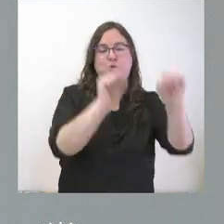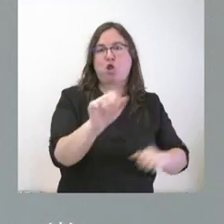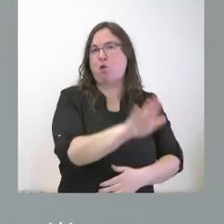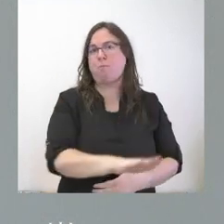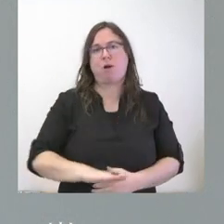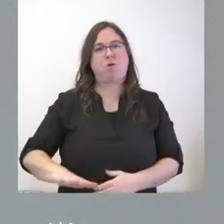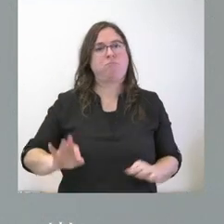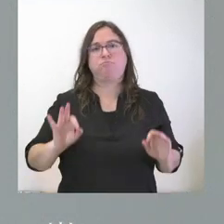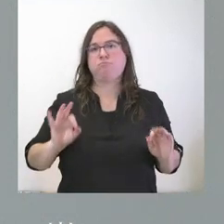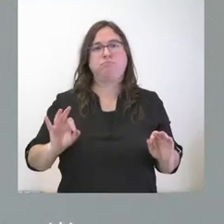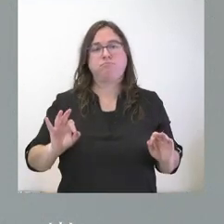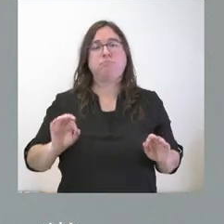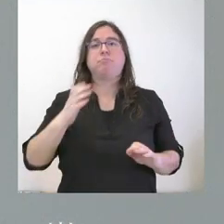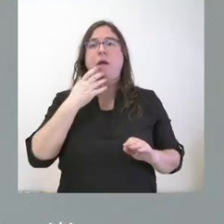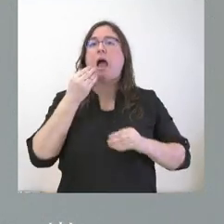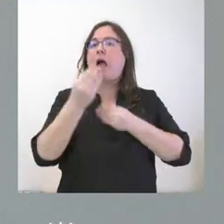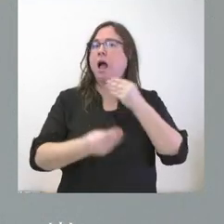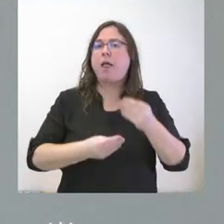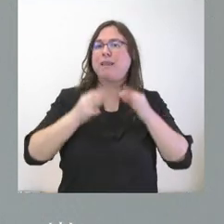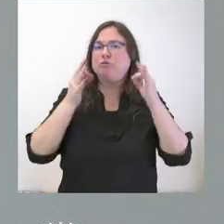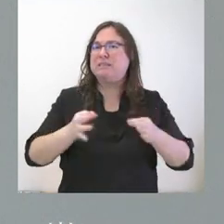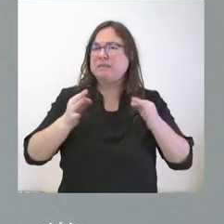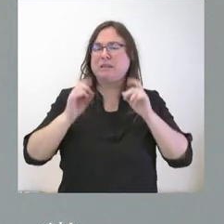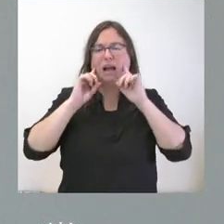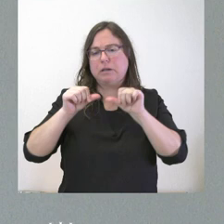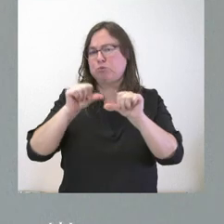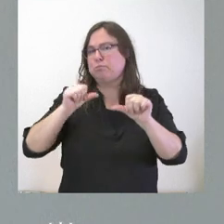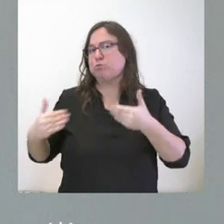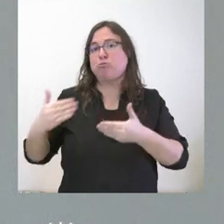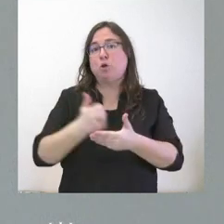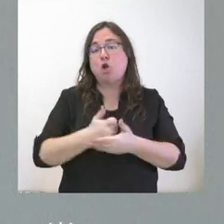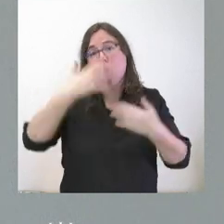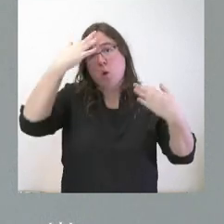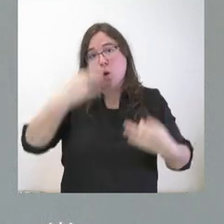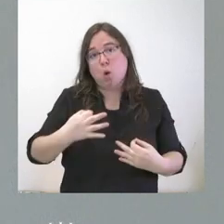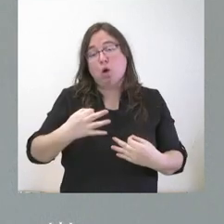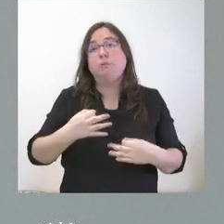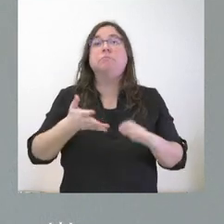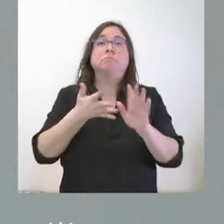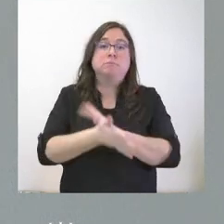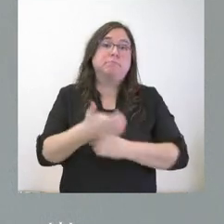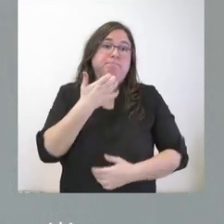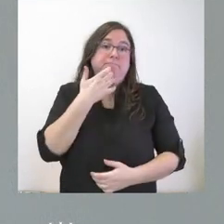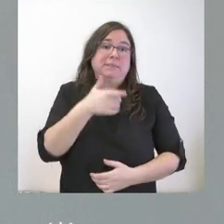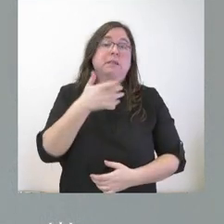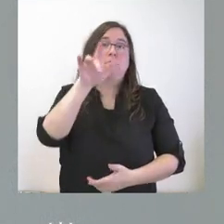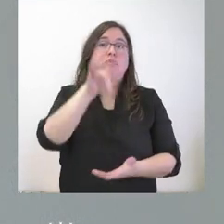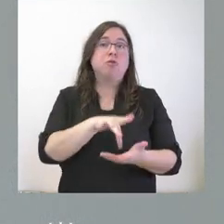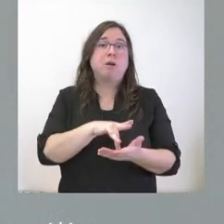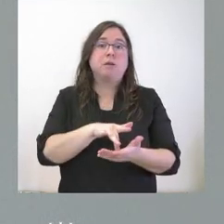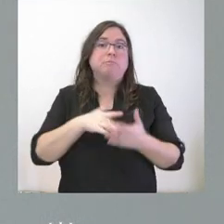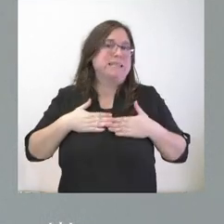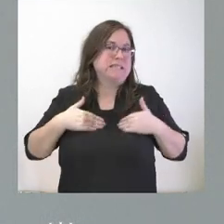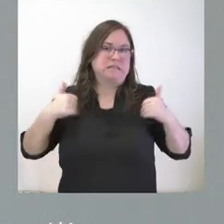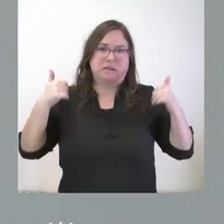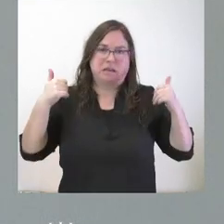Y es lo que se hace en todos los casos. Y, lógicamente, esto no impide para que por parte de quien lo